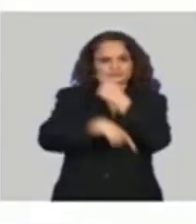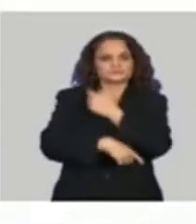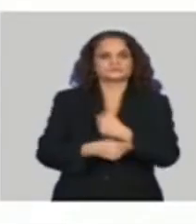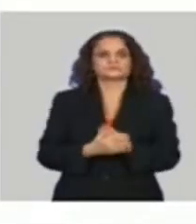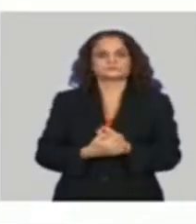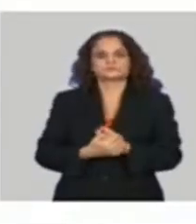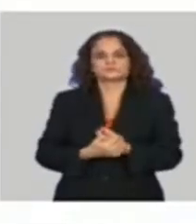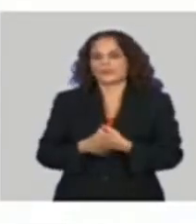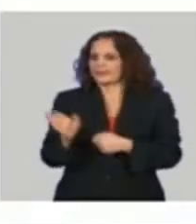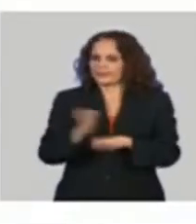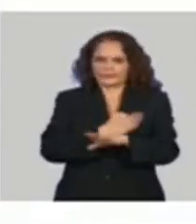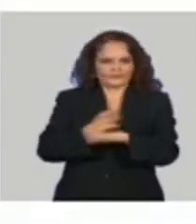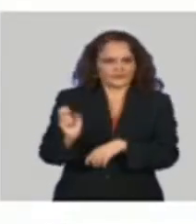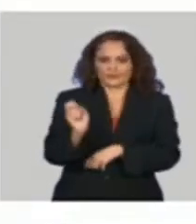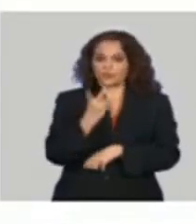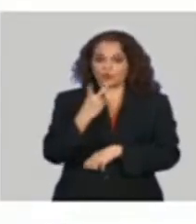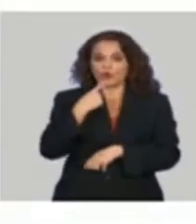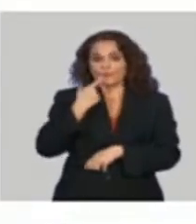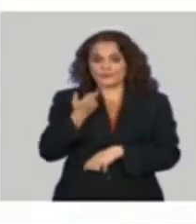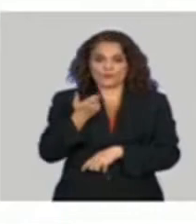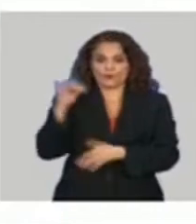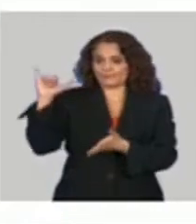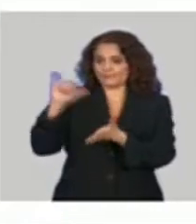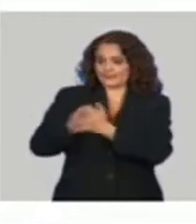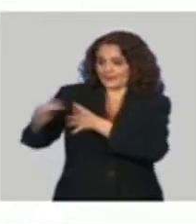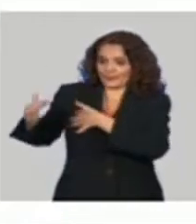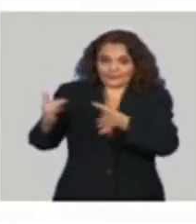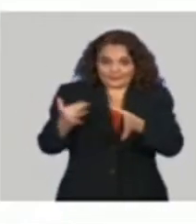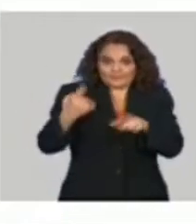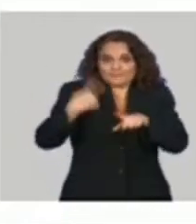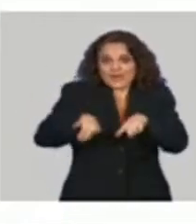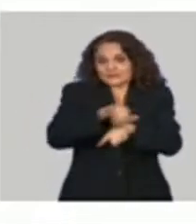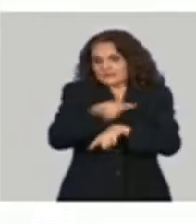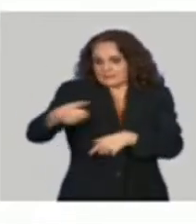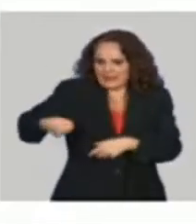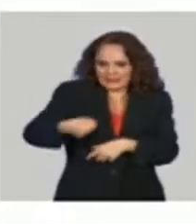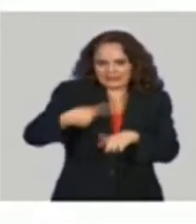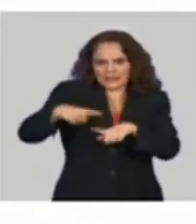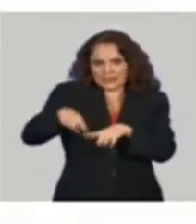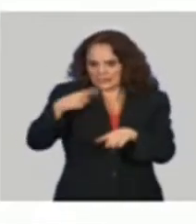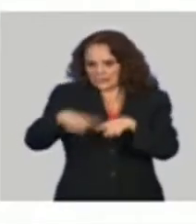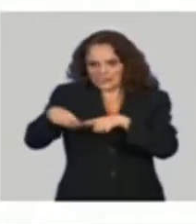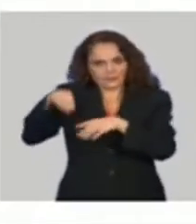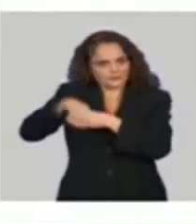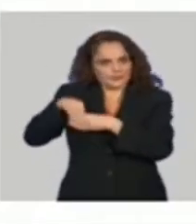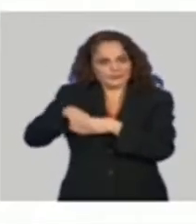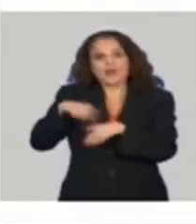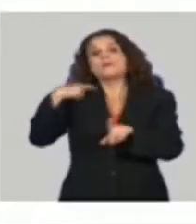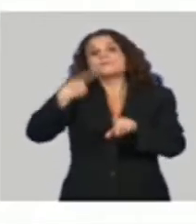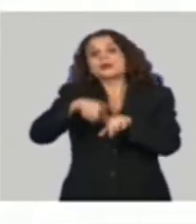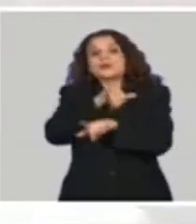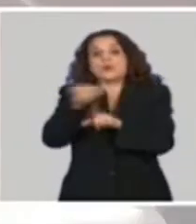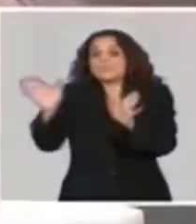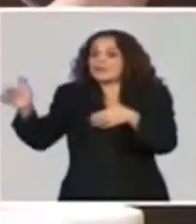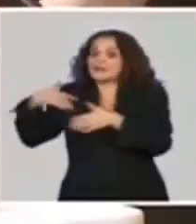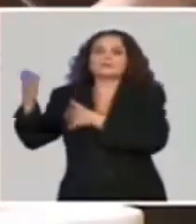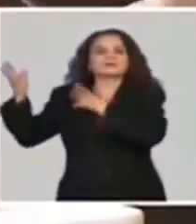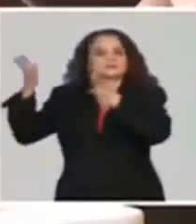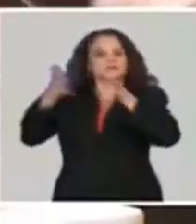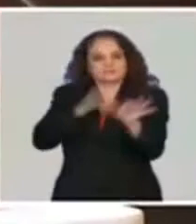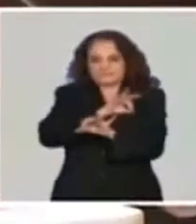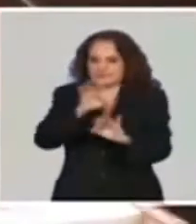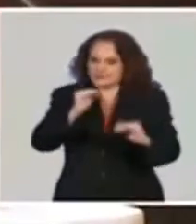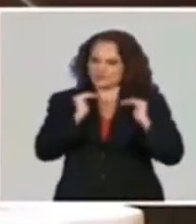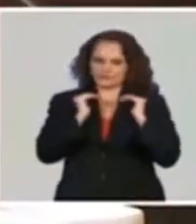que por la vía de envío. Ahí los cambios están fundamentalmente en la expresión de ese valor de importación en dólares, un